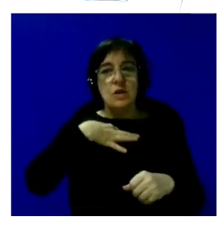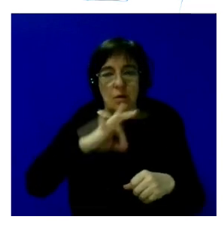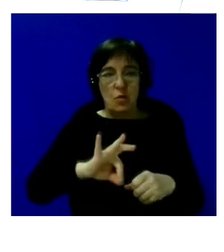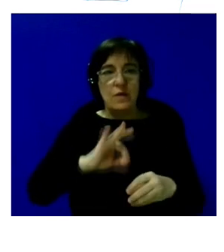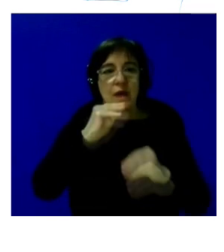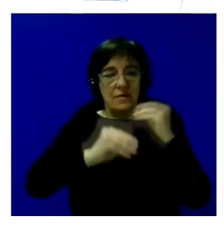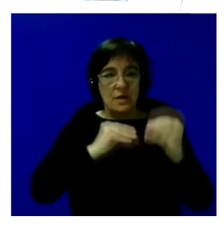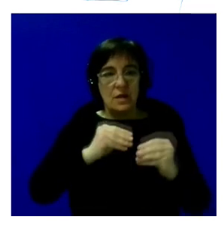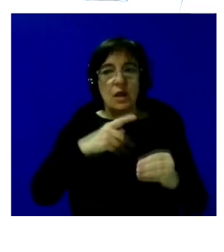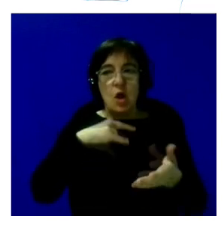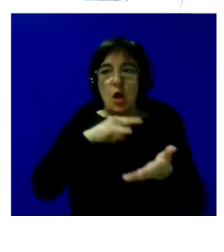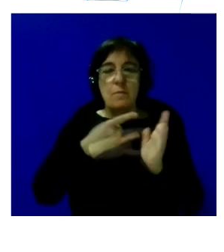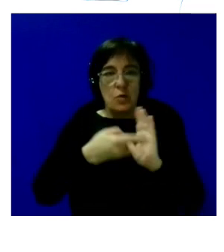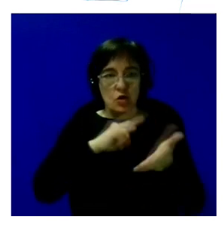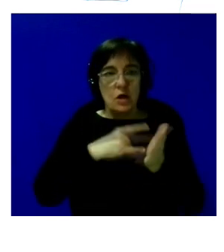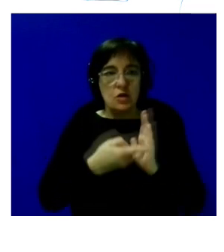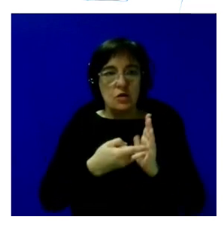y que este proyecto piloto